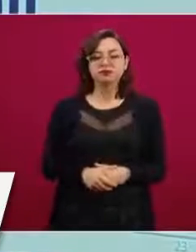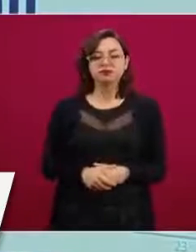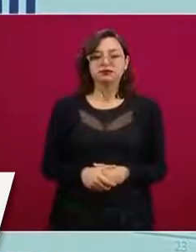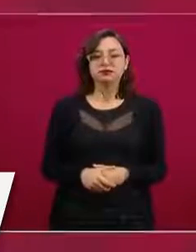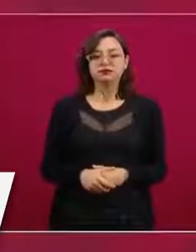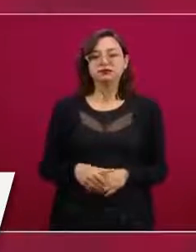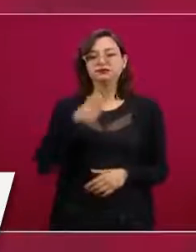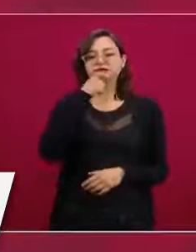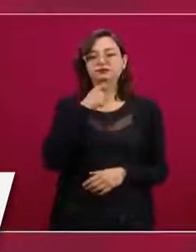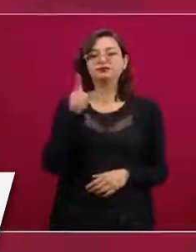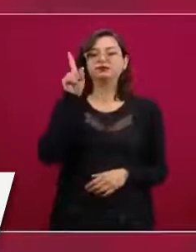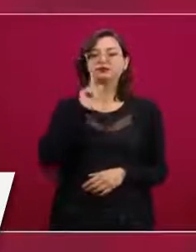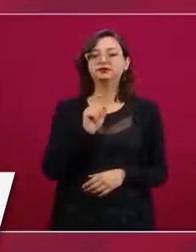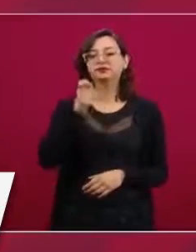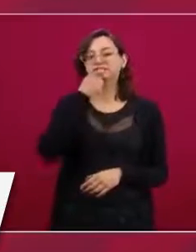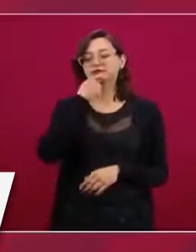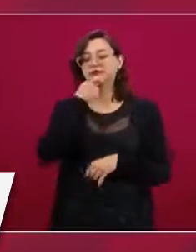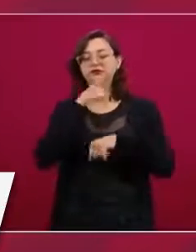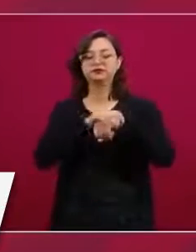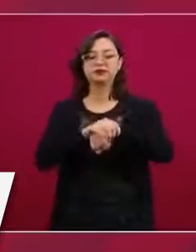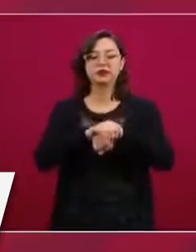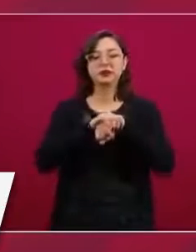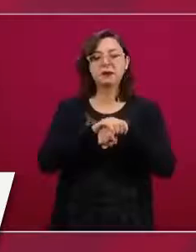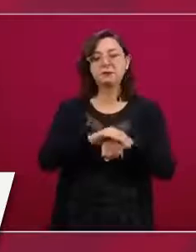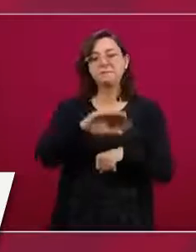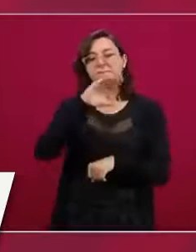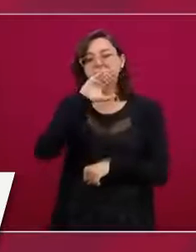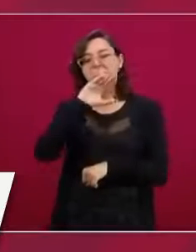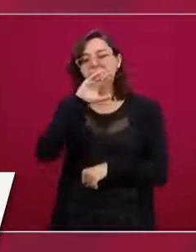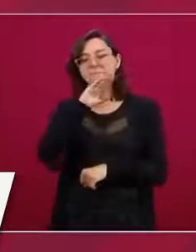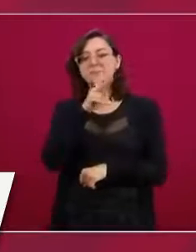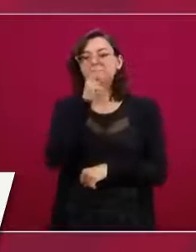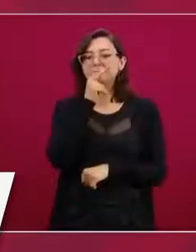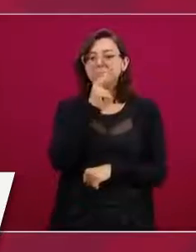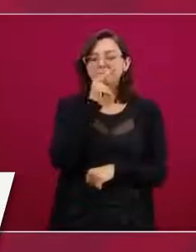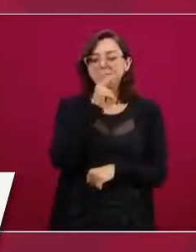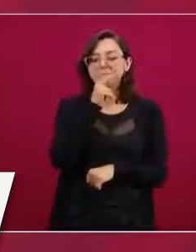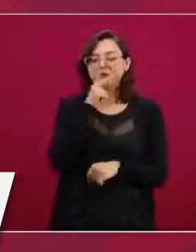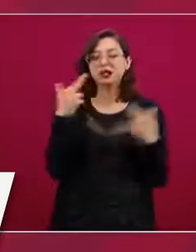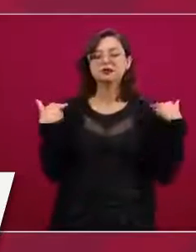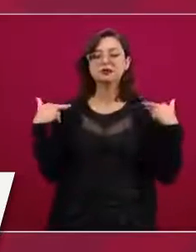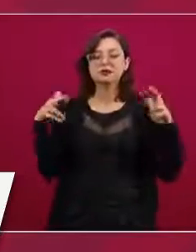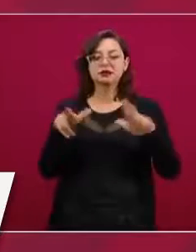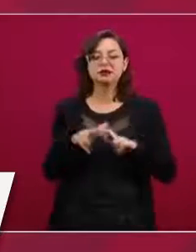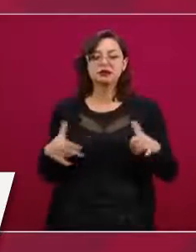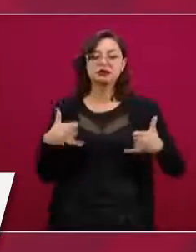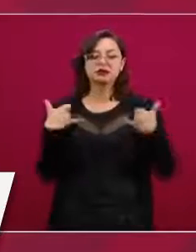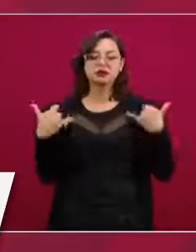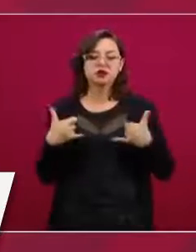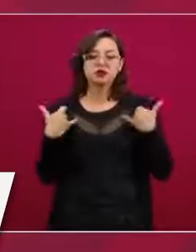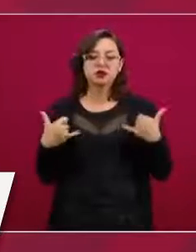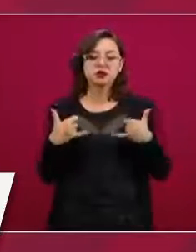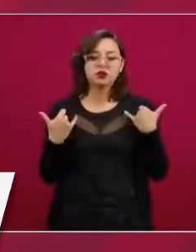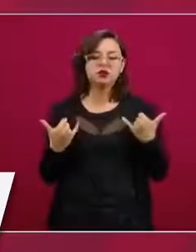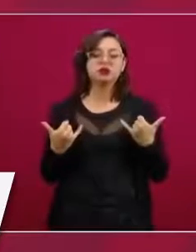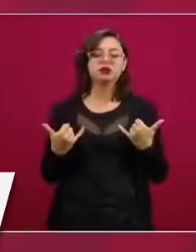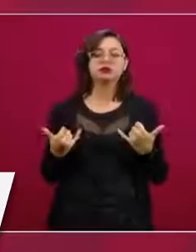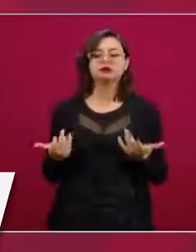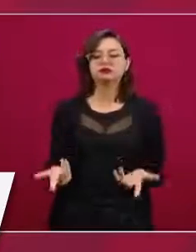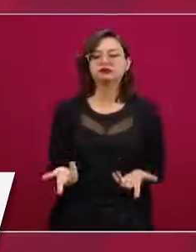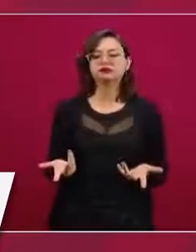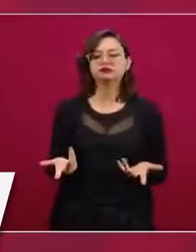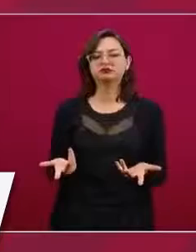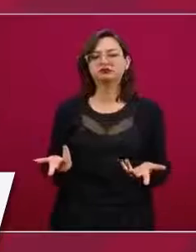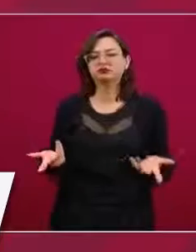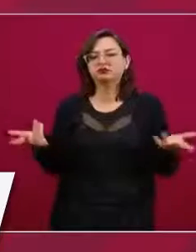Niñas y niños, amigas, madres y padres de familia, amigos, maestros, adolescentes, jóvenes, ¿qué